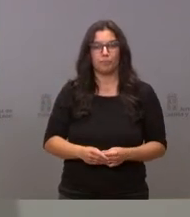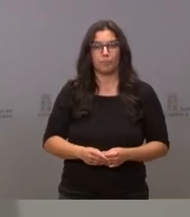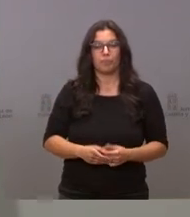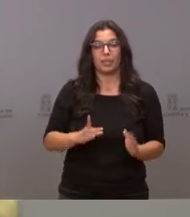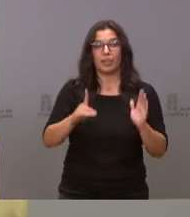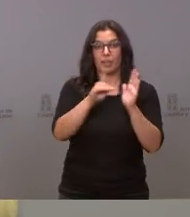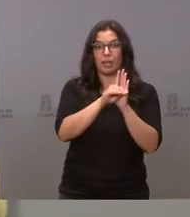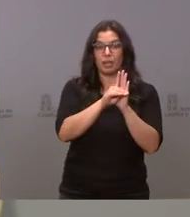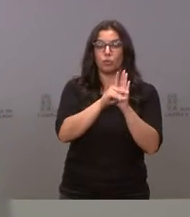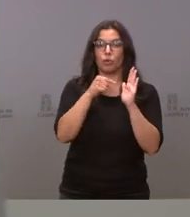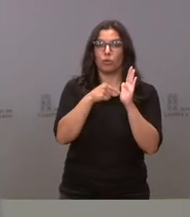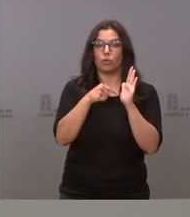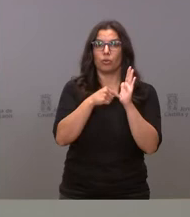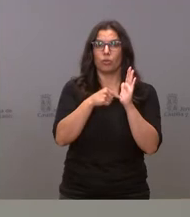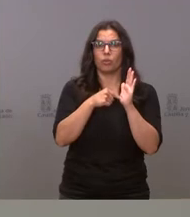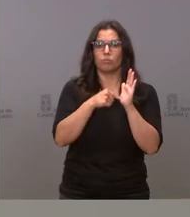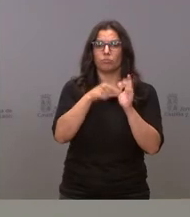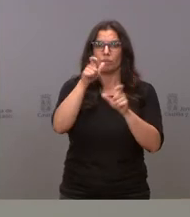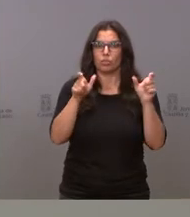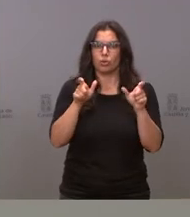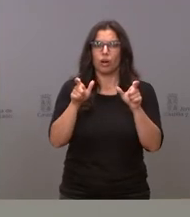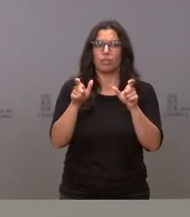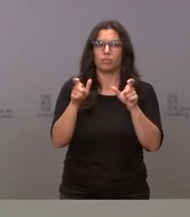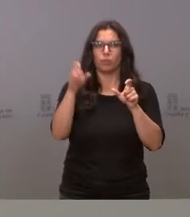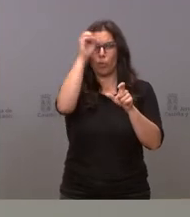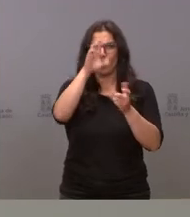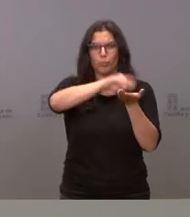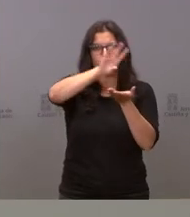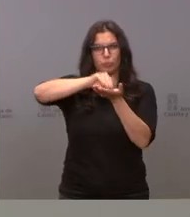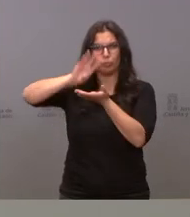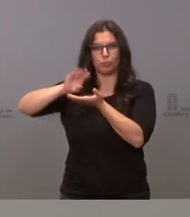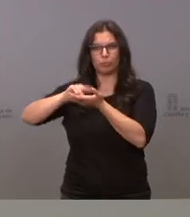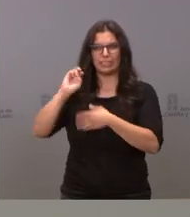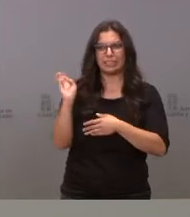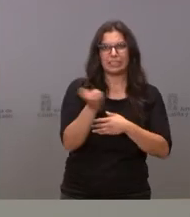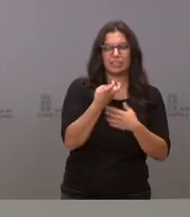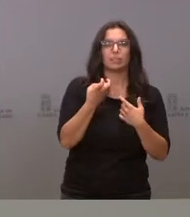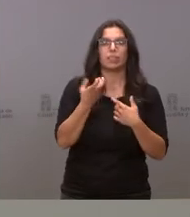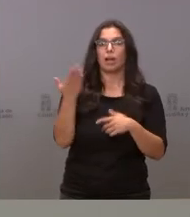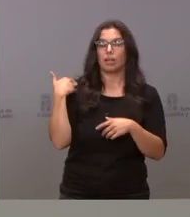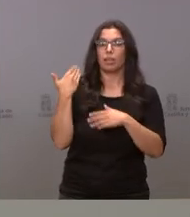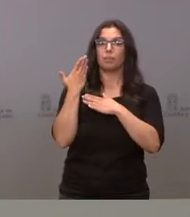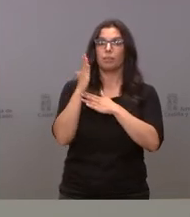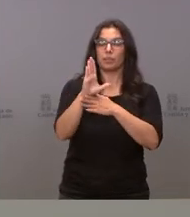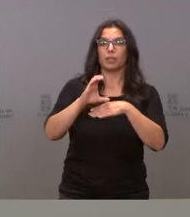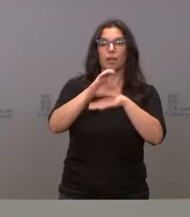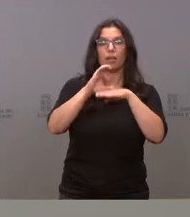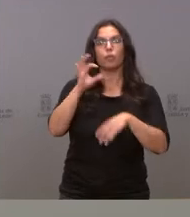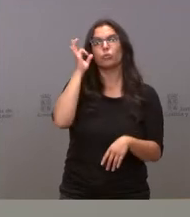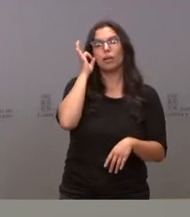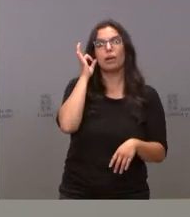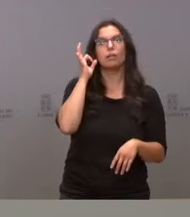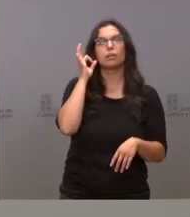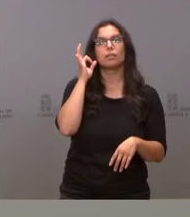decreto con una amplia participación ciudadana, contando especialmente con los sectores implicados. Ayer lo presentó la consejera, tiene